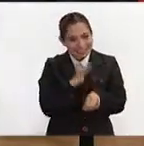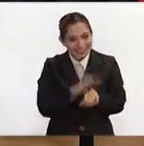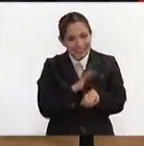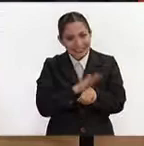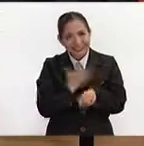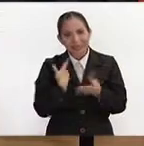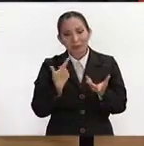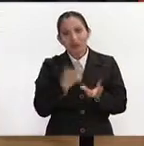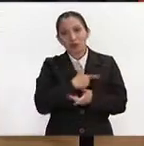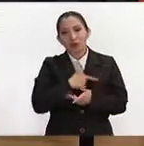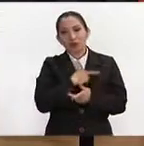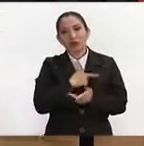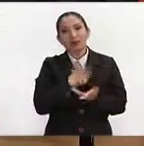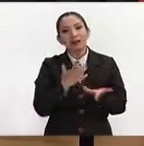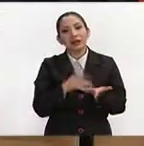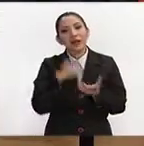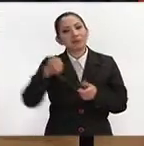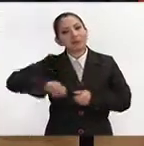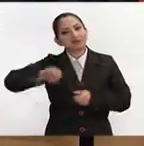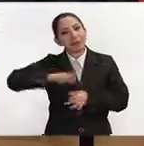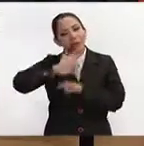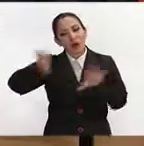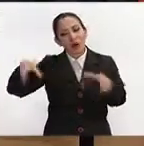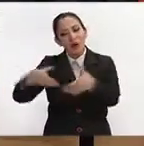también un gusto para nosotros. Y por favor, salúdenos a toda la comunidad del Politécnico.